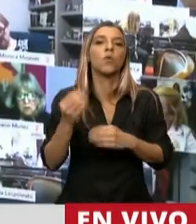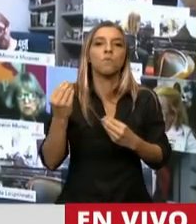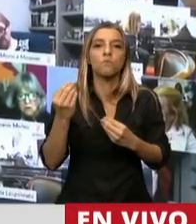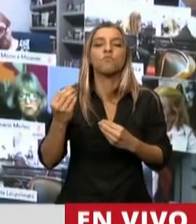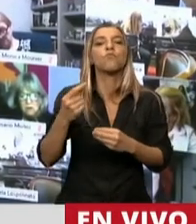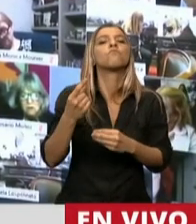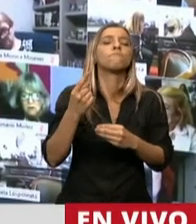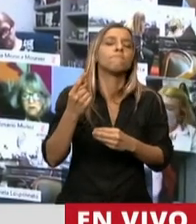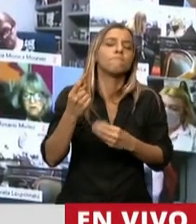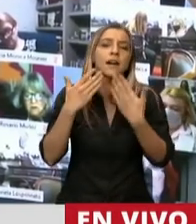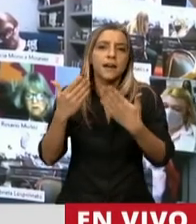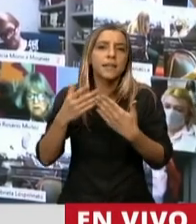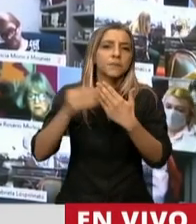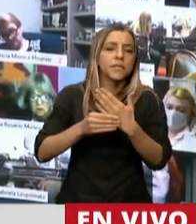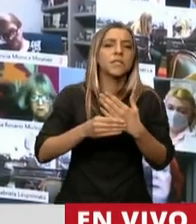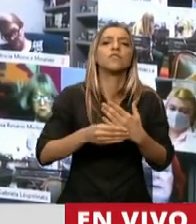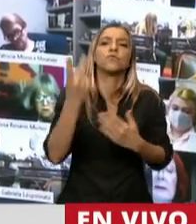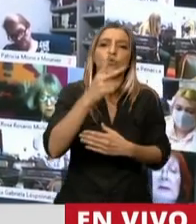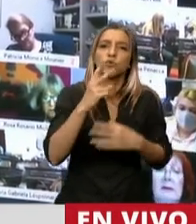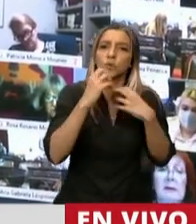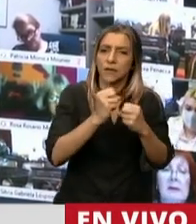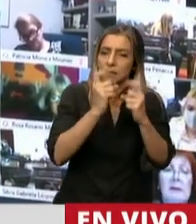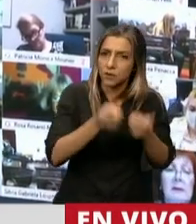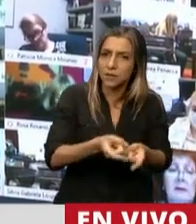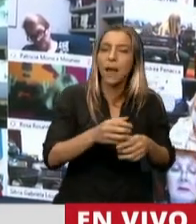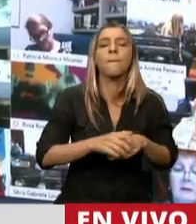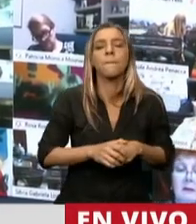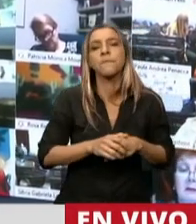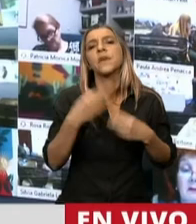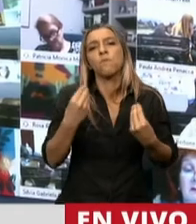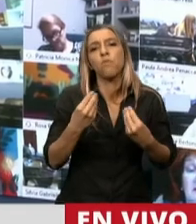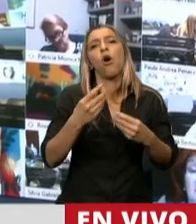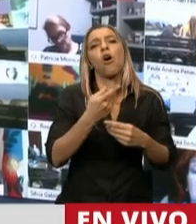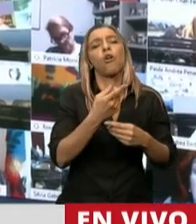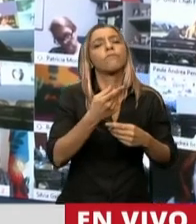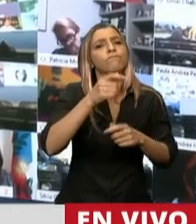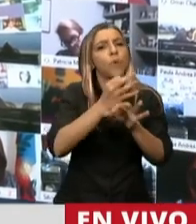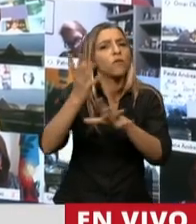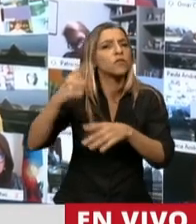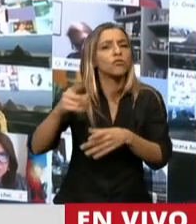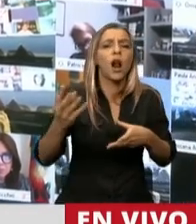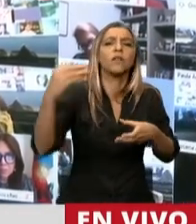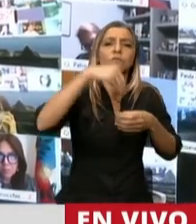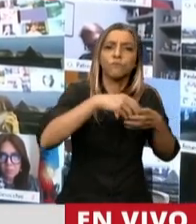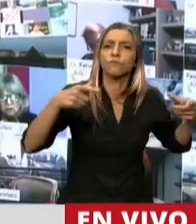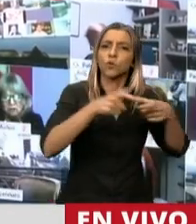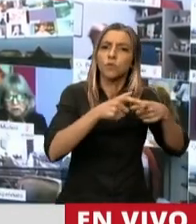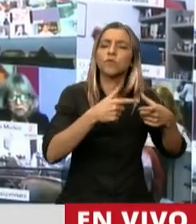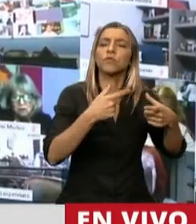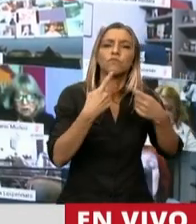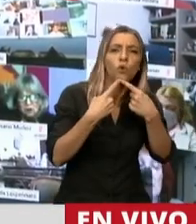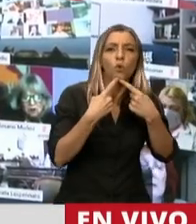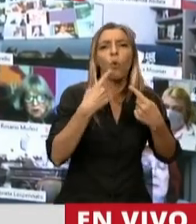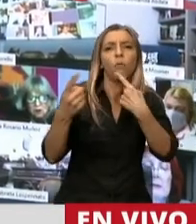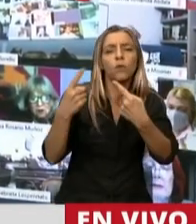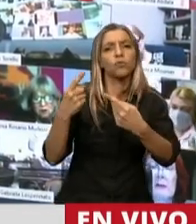subsecretario Mauricio Monsalvo que se ha venido a la Comisión y ha contestado las preguntas de duda. Quiero